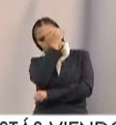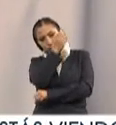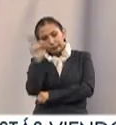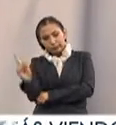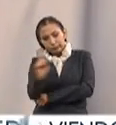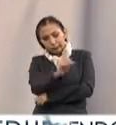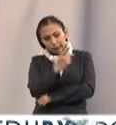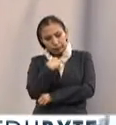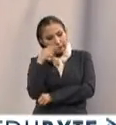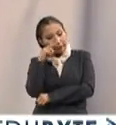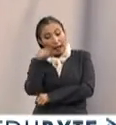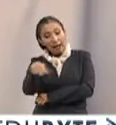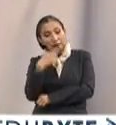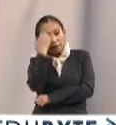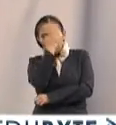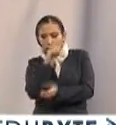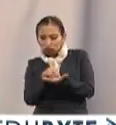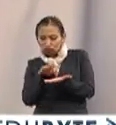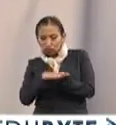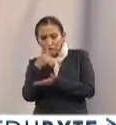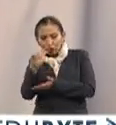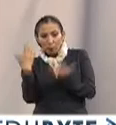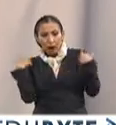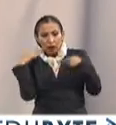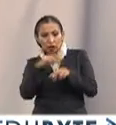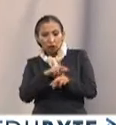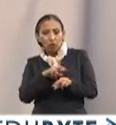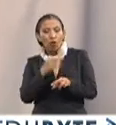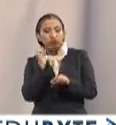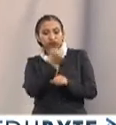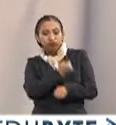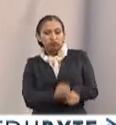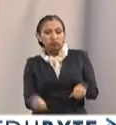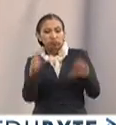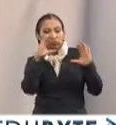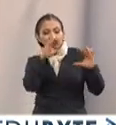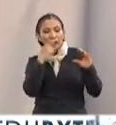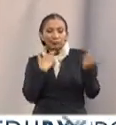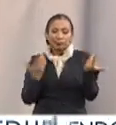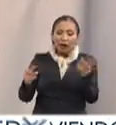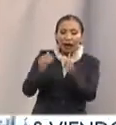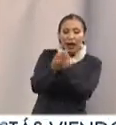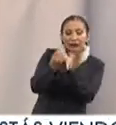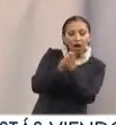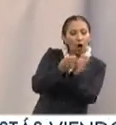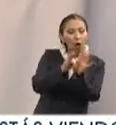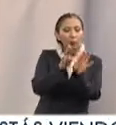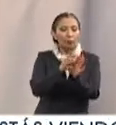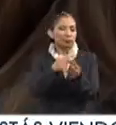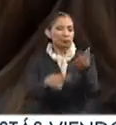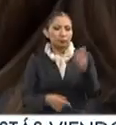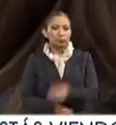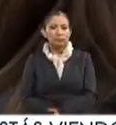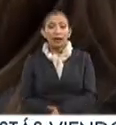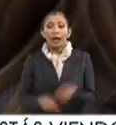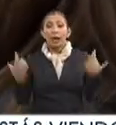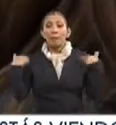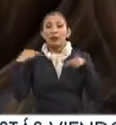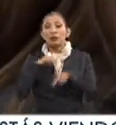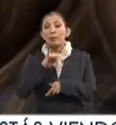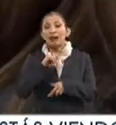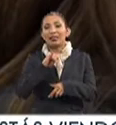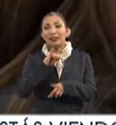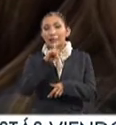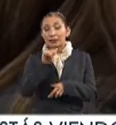nuevo personal y ellos evalúan sus habilidades pedagógicas, de desenvolvimiento en clase, etcétera, etcétera. El maestro